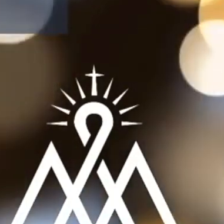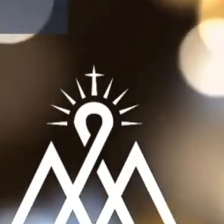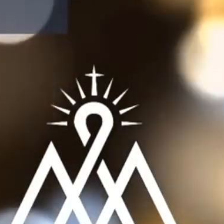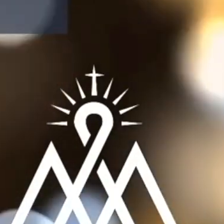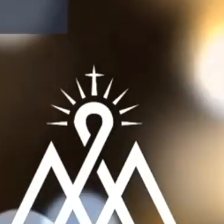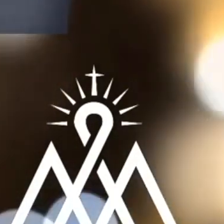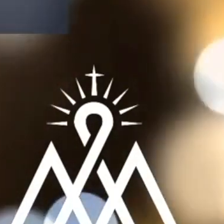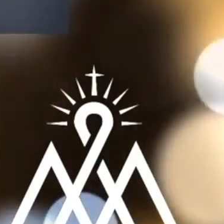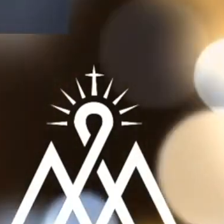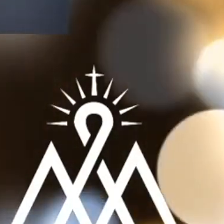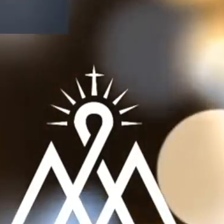Gracias por ver el video.